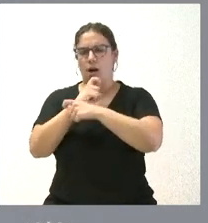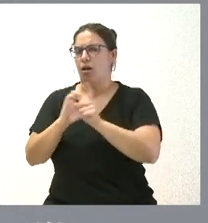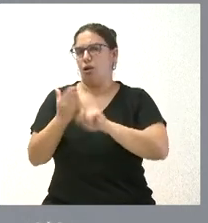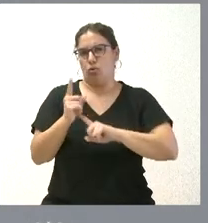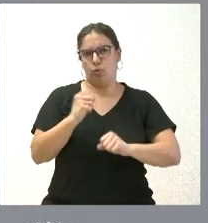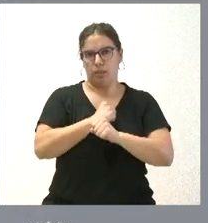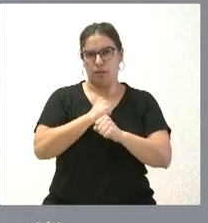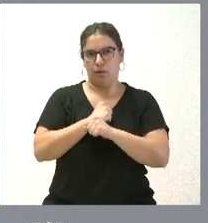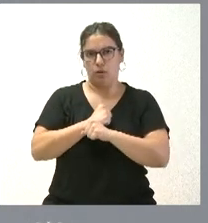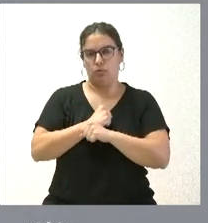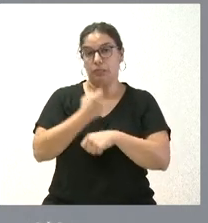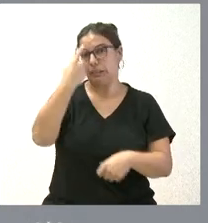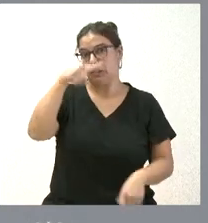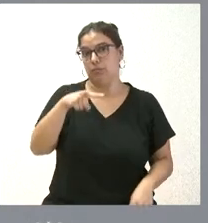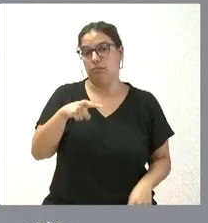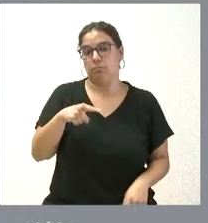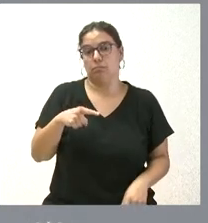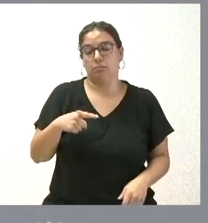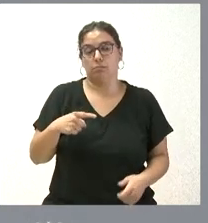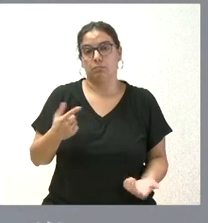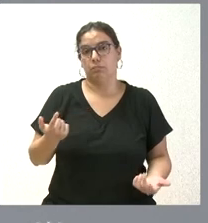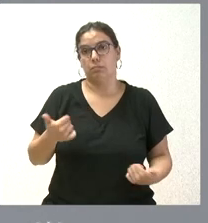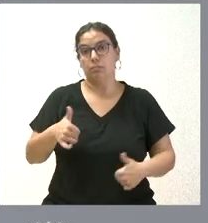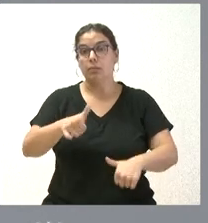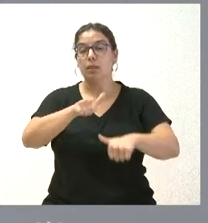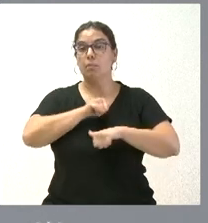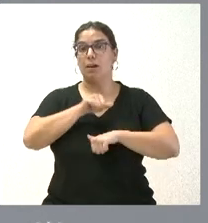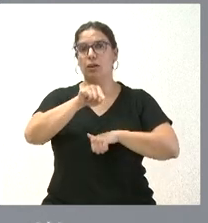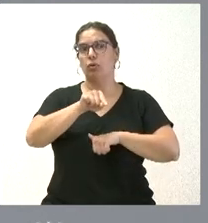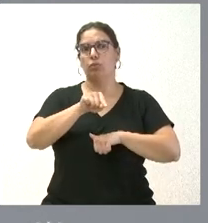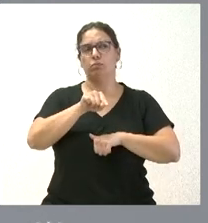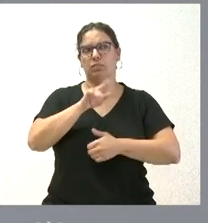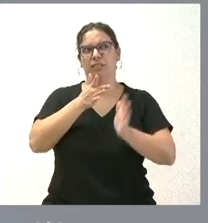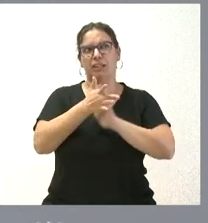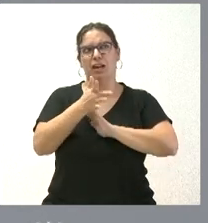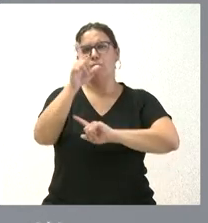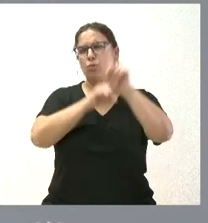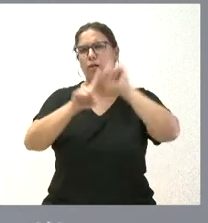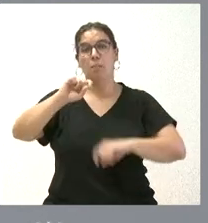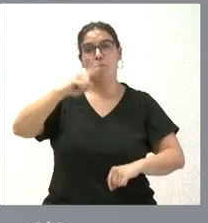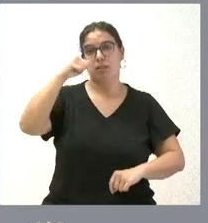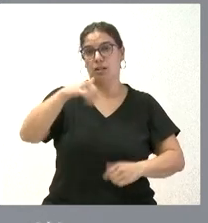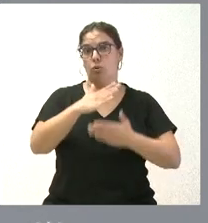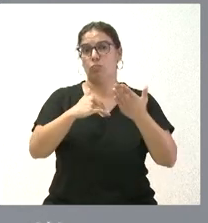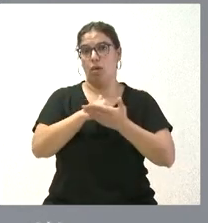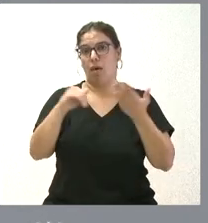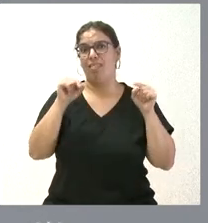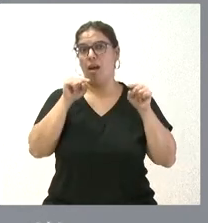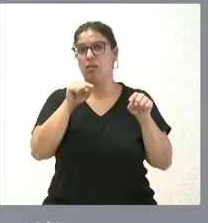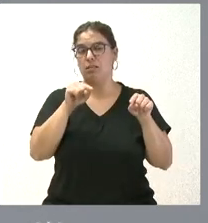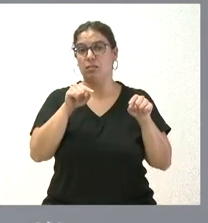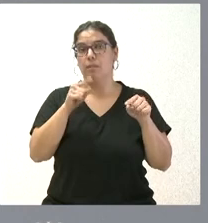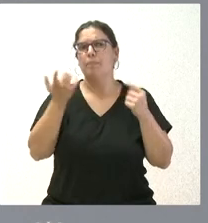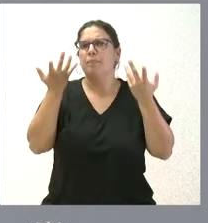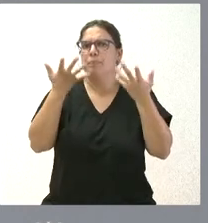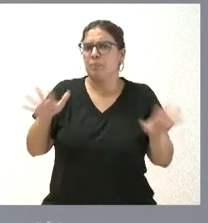siendo conscientes de que el paro es la principal lacra de nuestra comunidad autónoma y, a pesar de